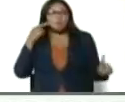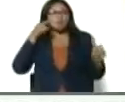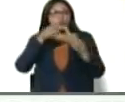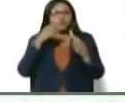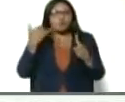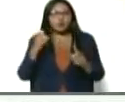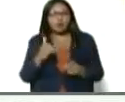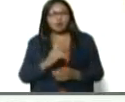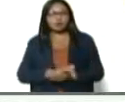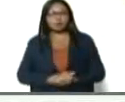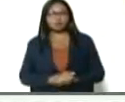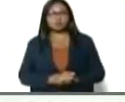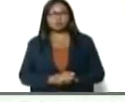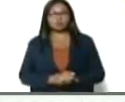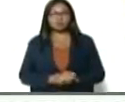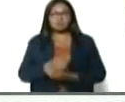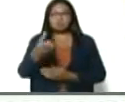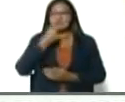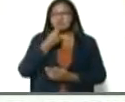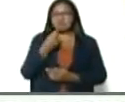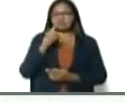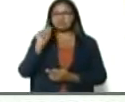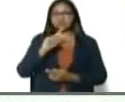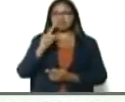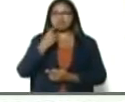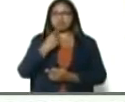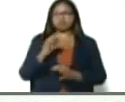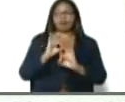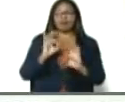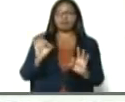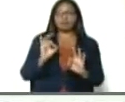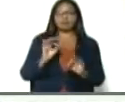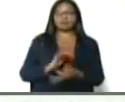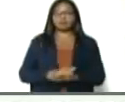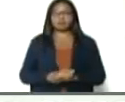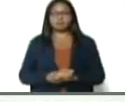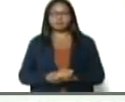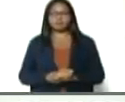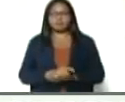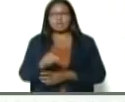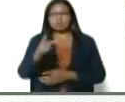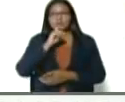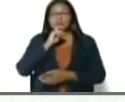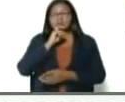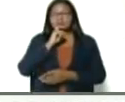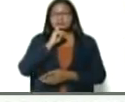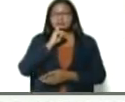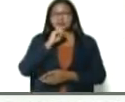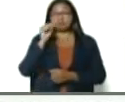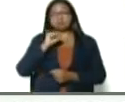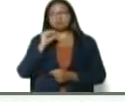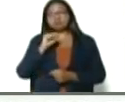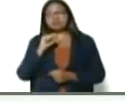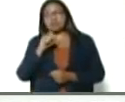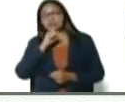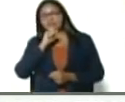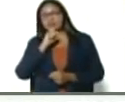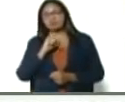que, iba a ser fácil, nadie dijo, que va a ser difícil, va a ser difícil,